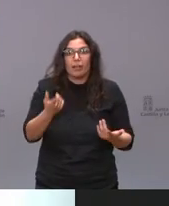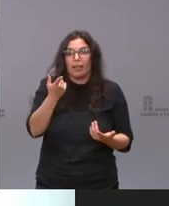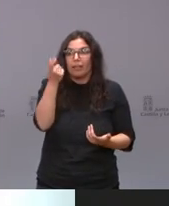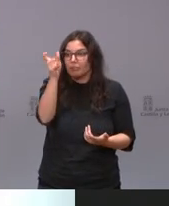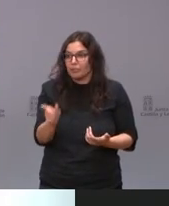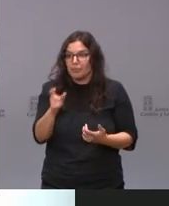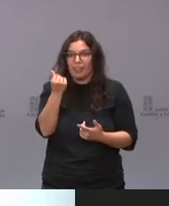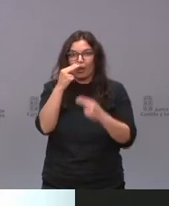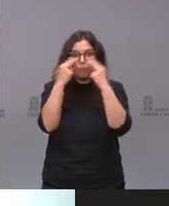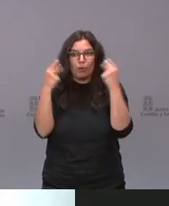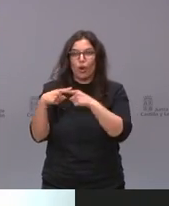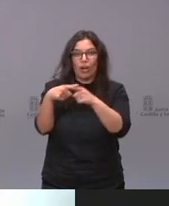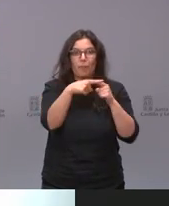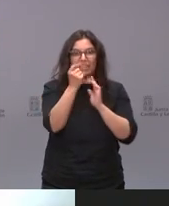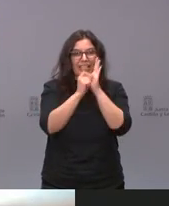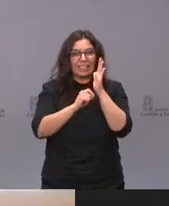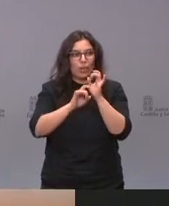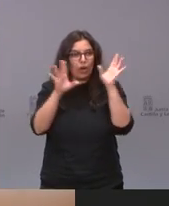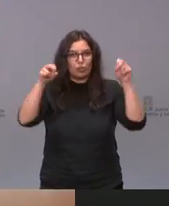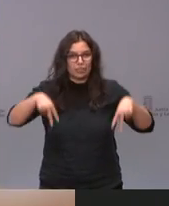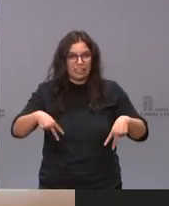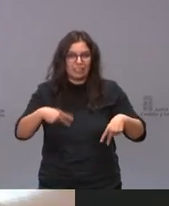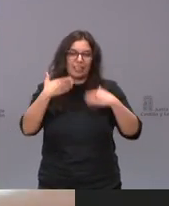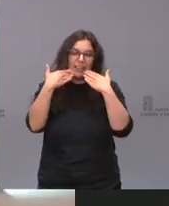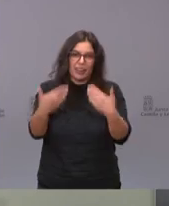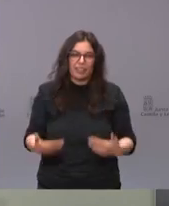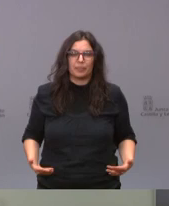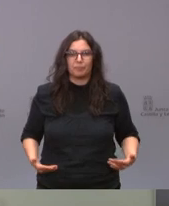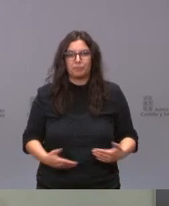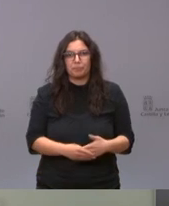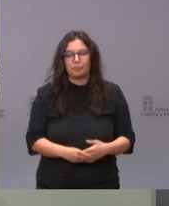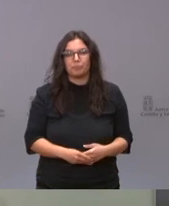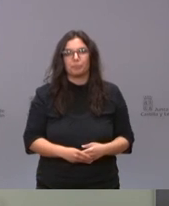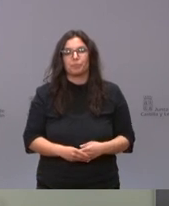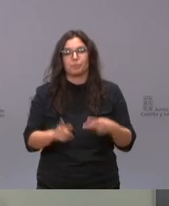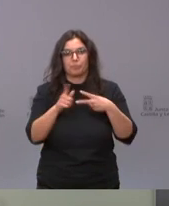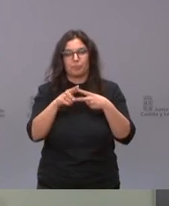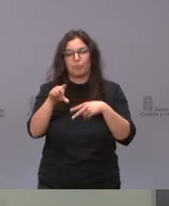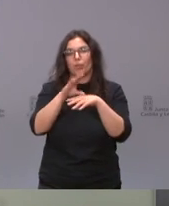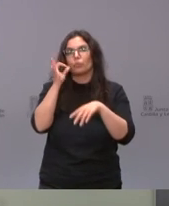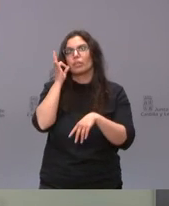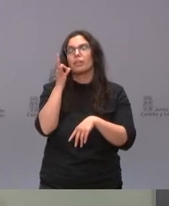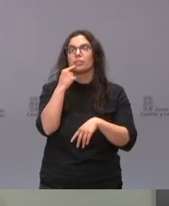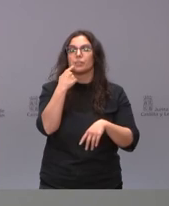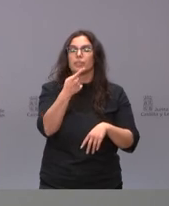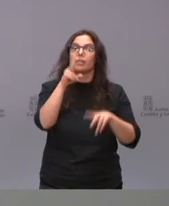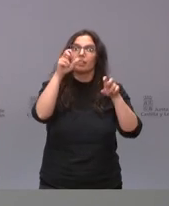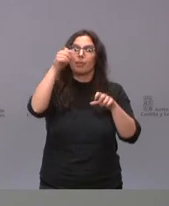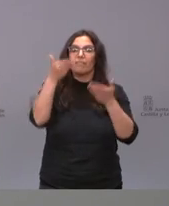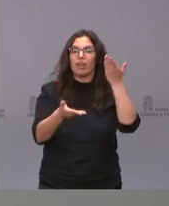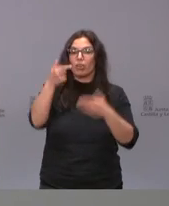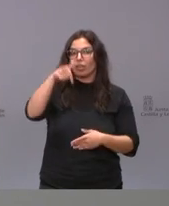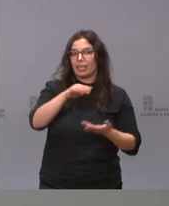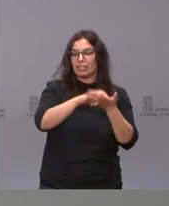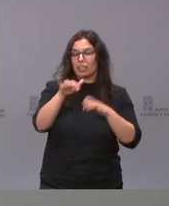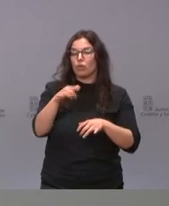se reparta un poco sin un criterio claro muchas gracias bueno en relación sobre la valoración en Castilla y León lo que tenemos